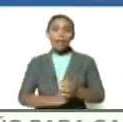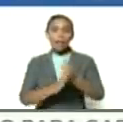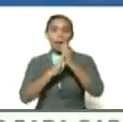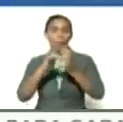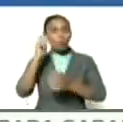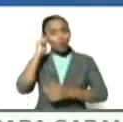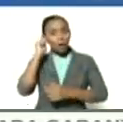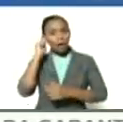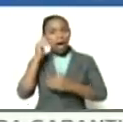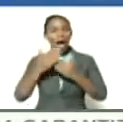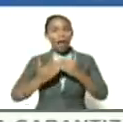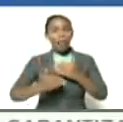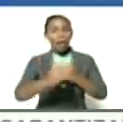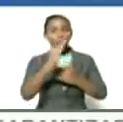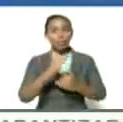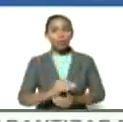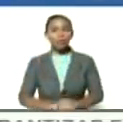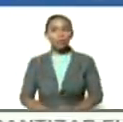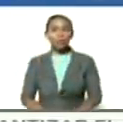femenino adelante